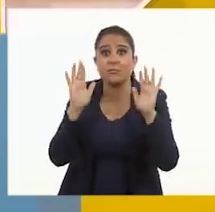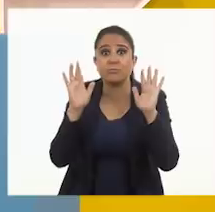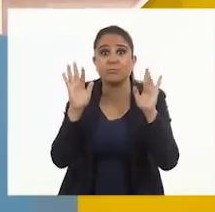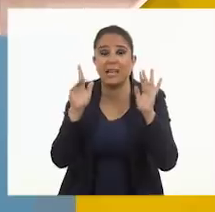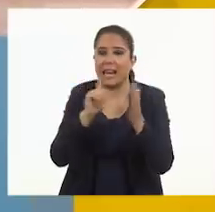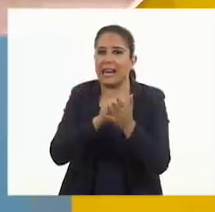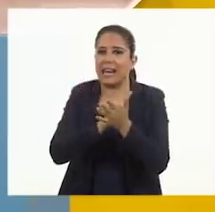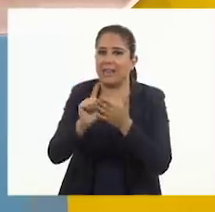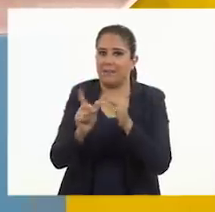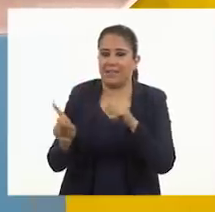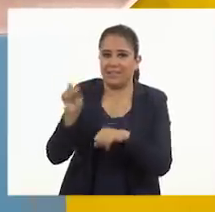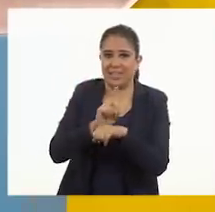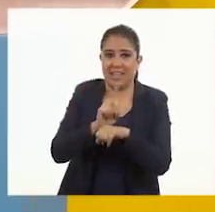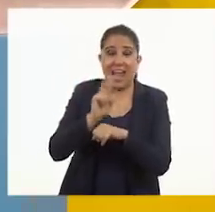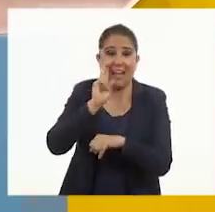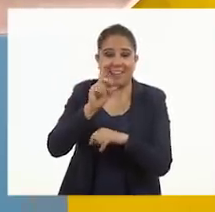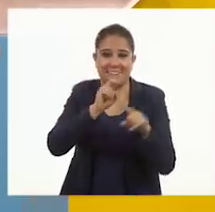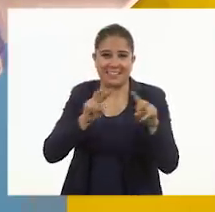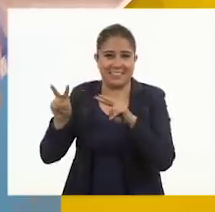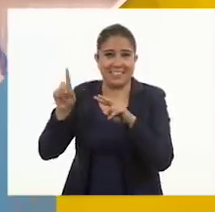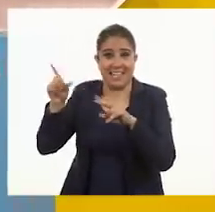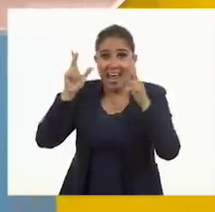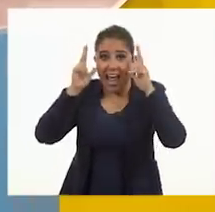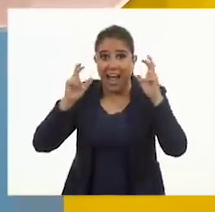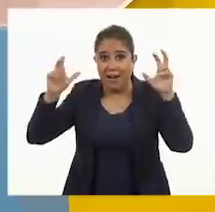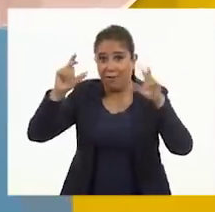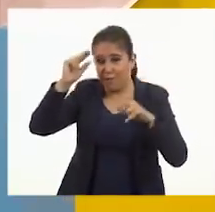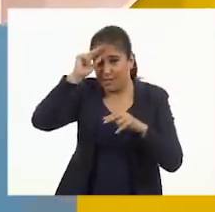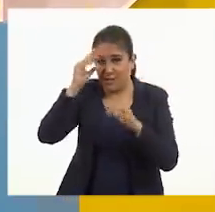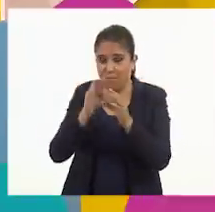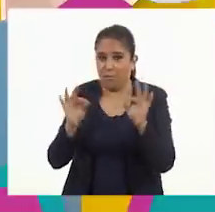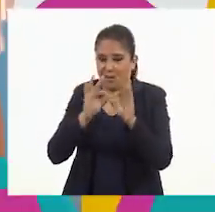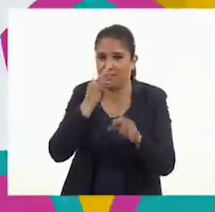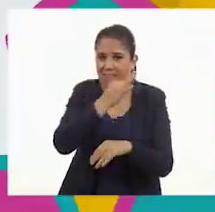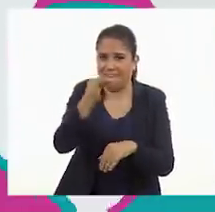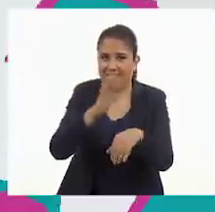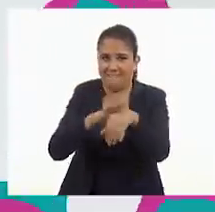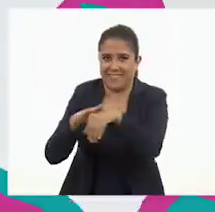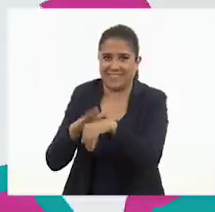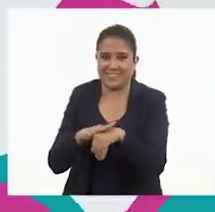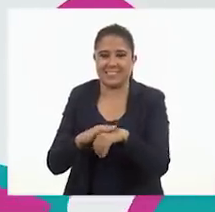el día. ¿Qué les parece si vamos con a Jolisto que tiene algo muy importante que decirnos?